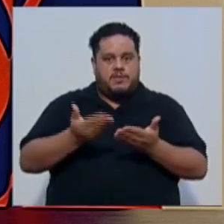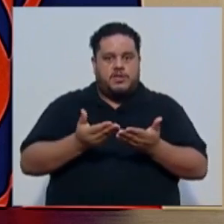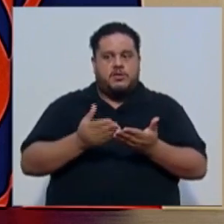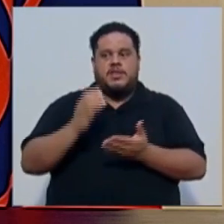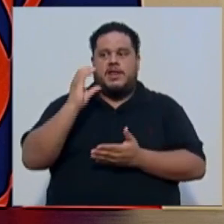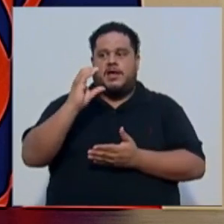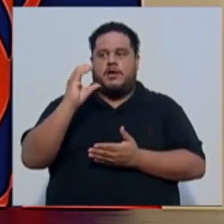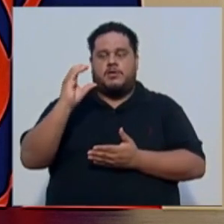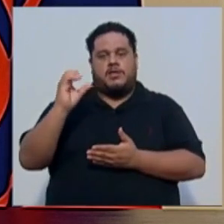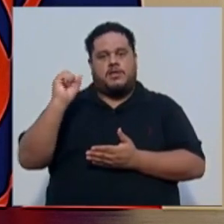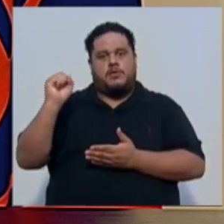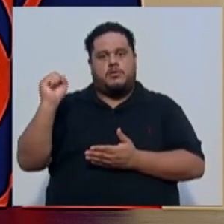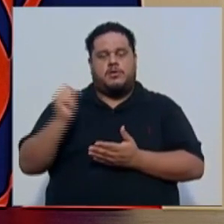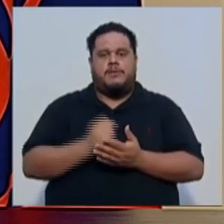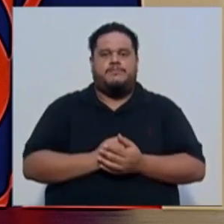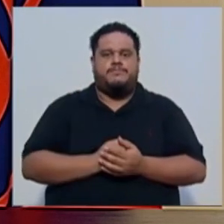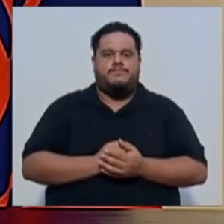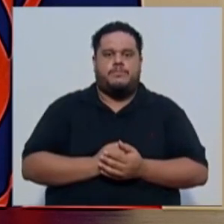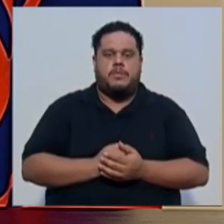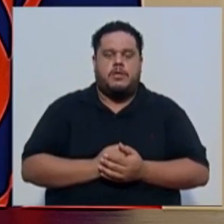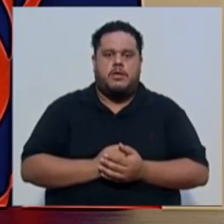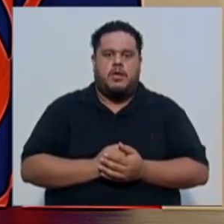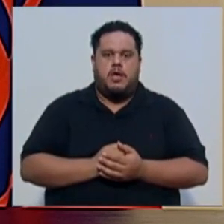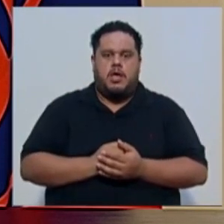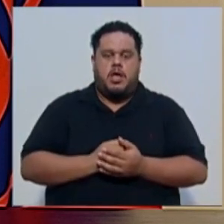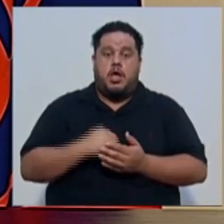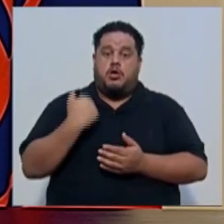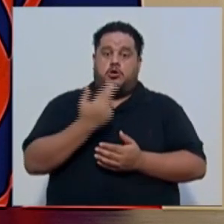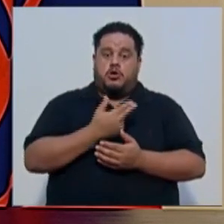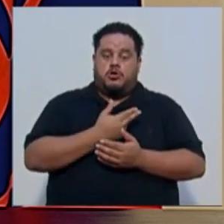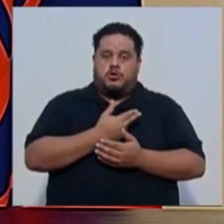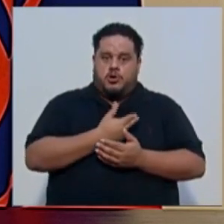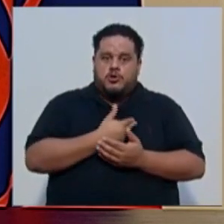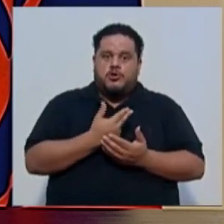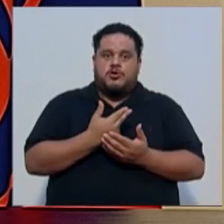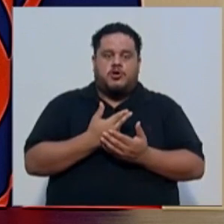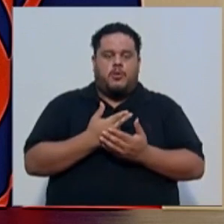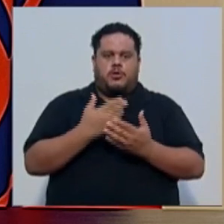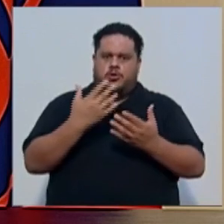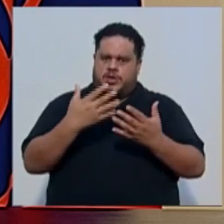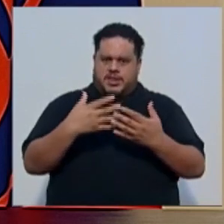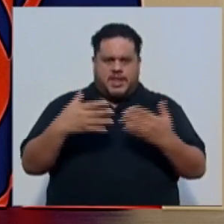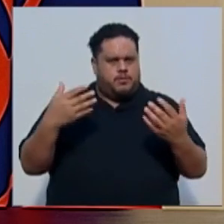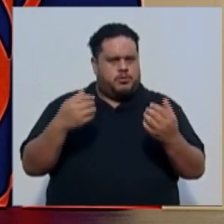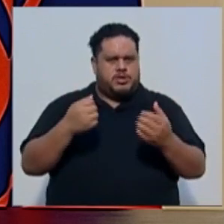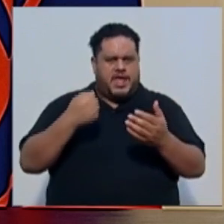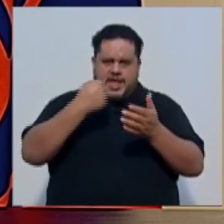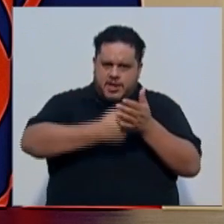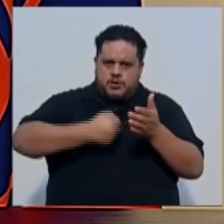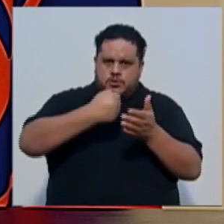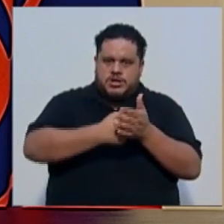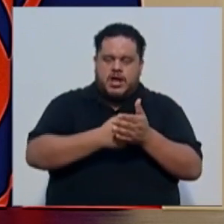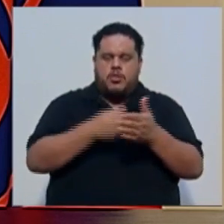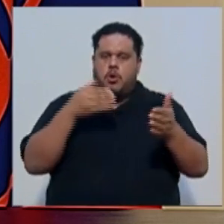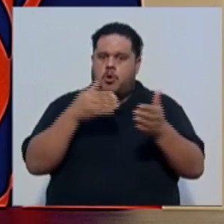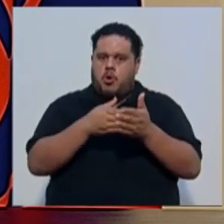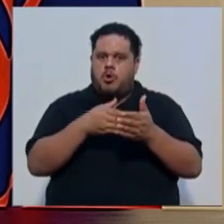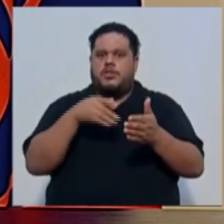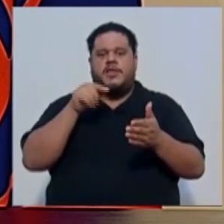de la Caja Costarricense de Seguro Social. Somos la trinchera de entrada a toda esta pandemia,